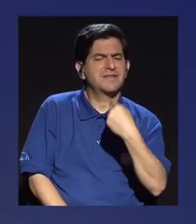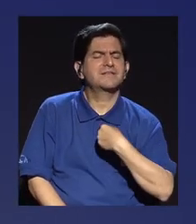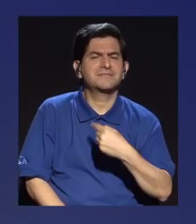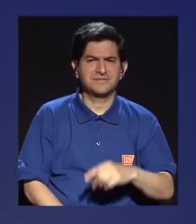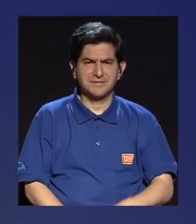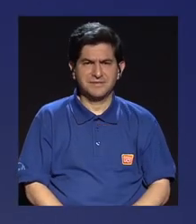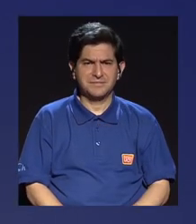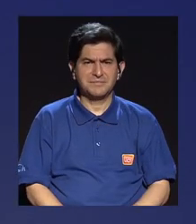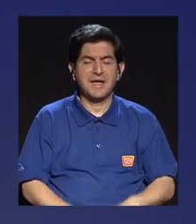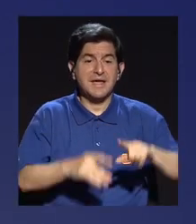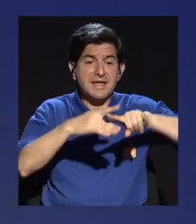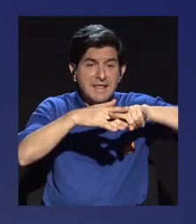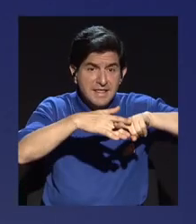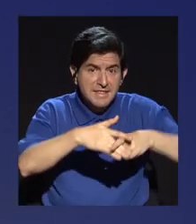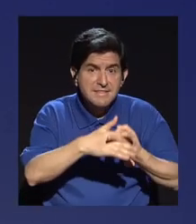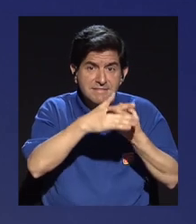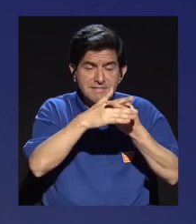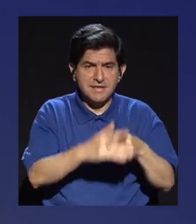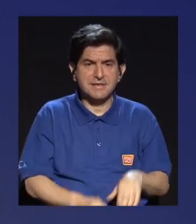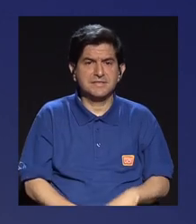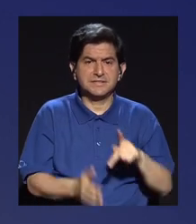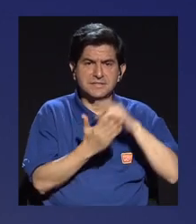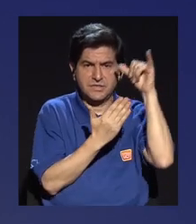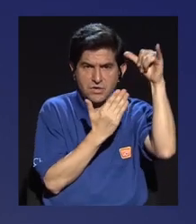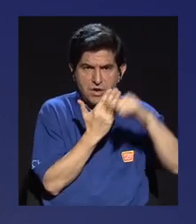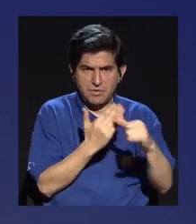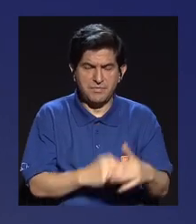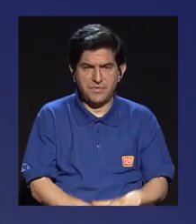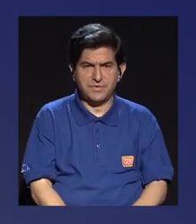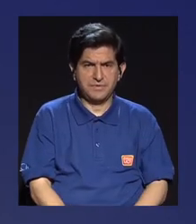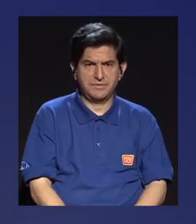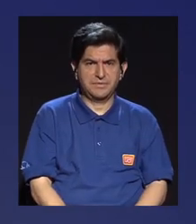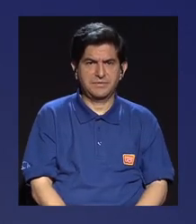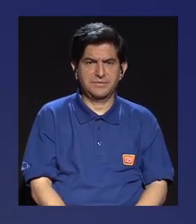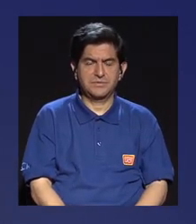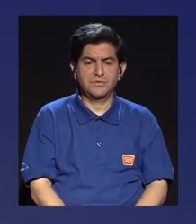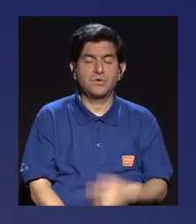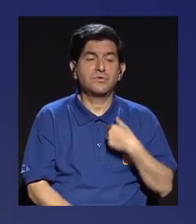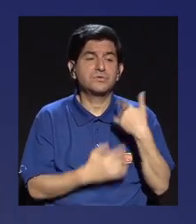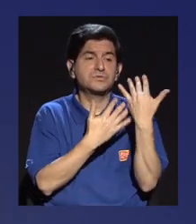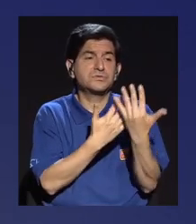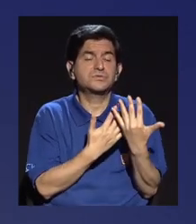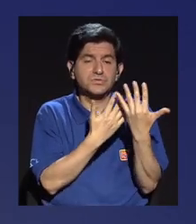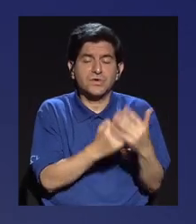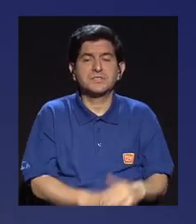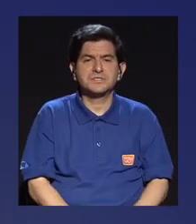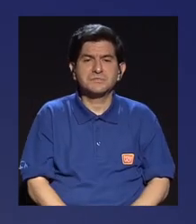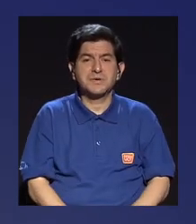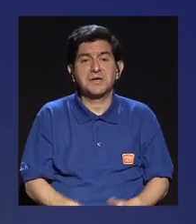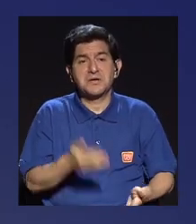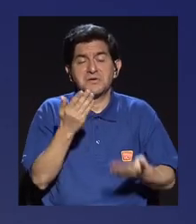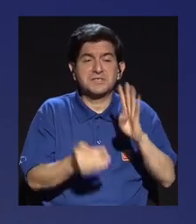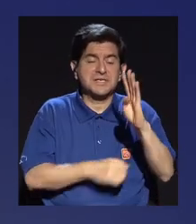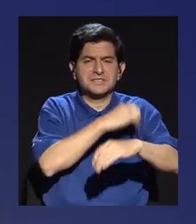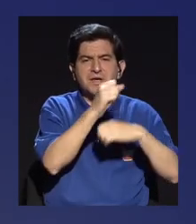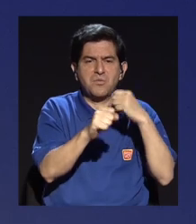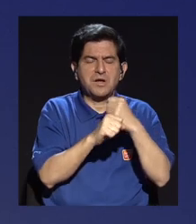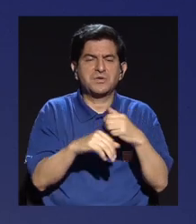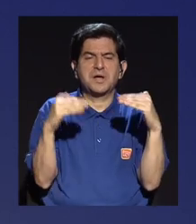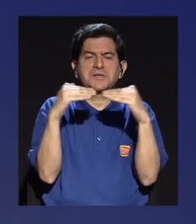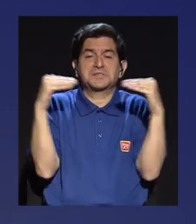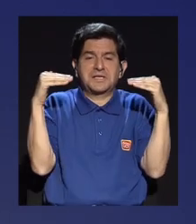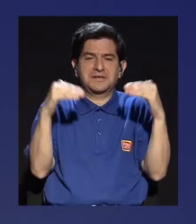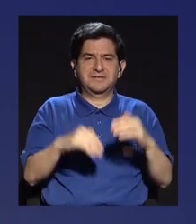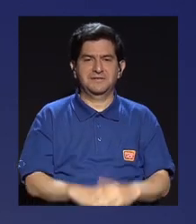que cuando le dijo, inicie este proyecto, le dijo, espero ganar o quedar tablas de acá a cuatro años, una cosa así,